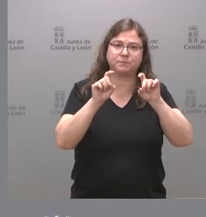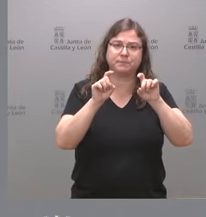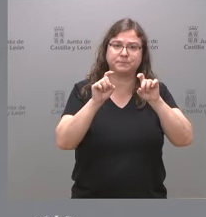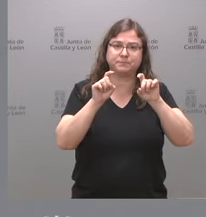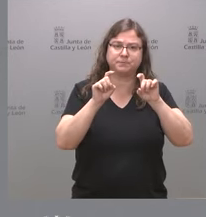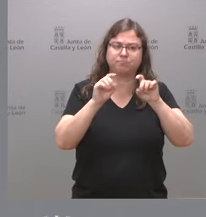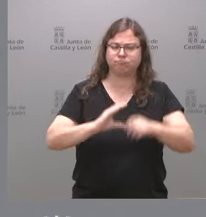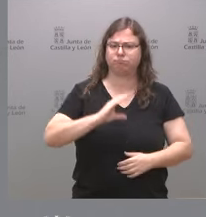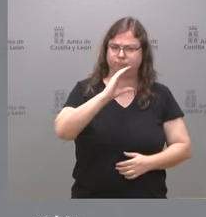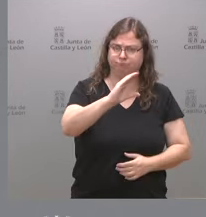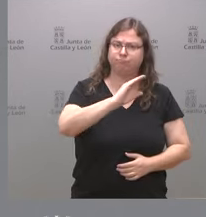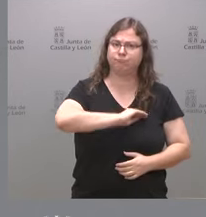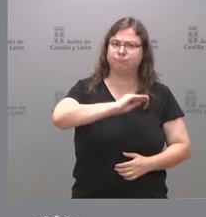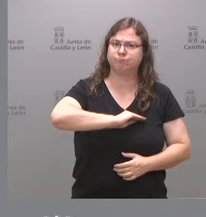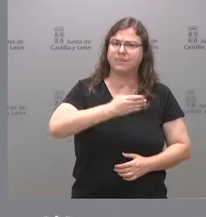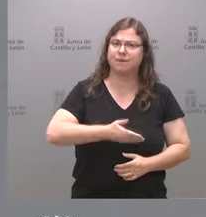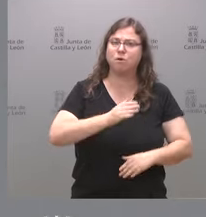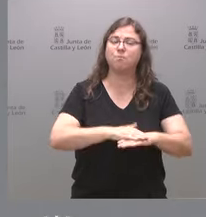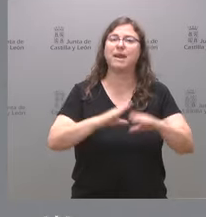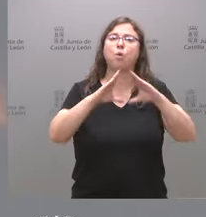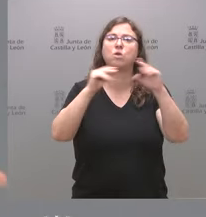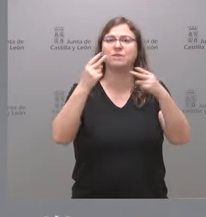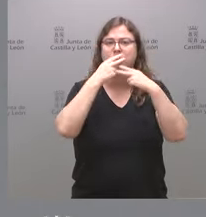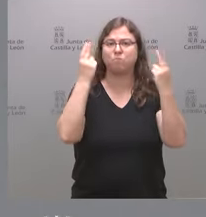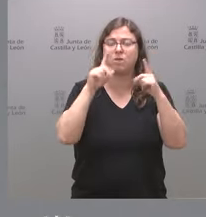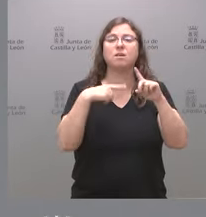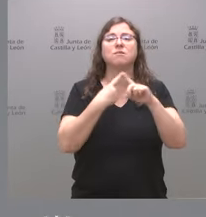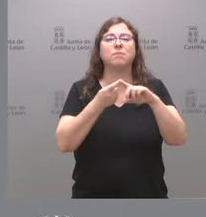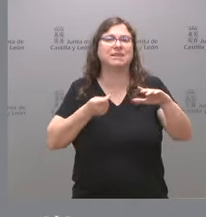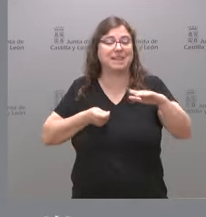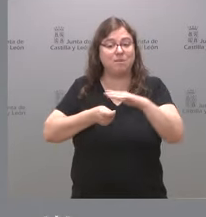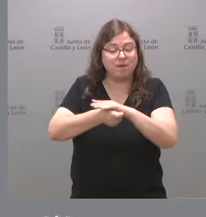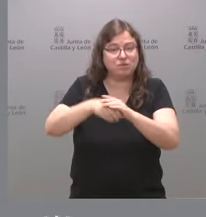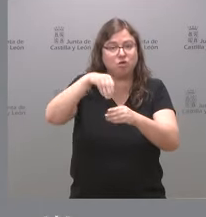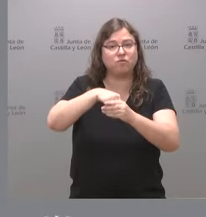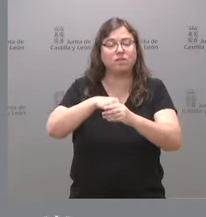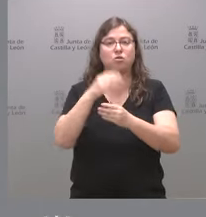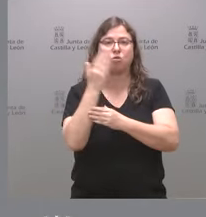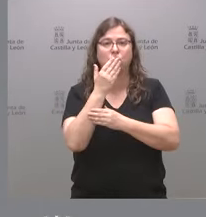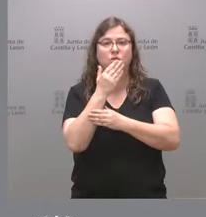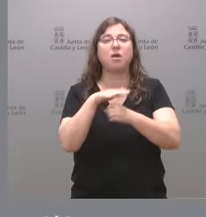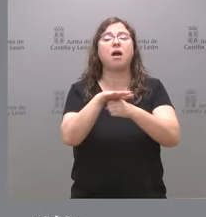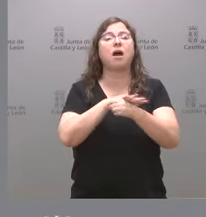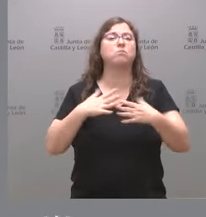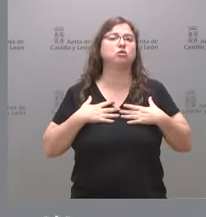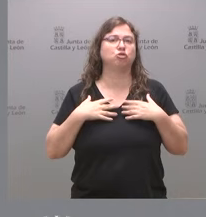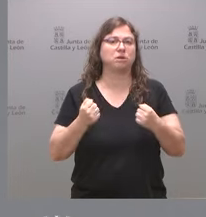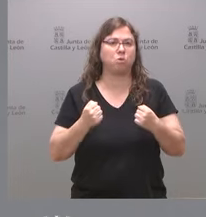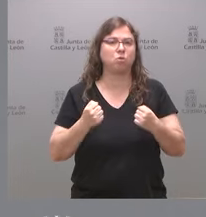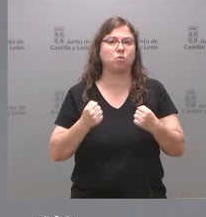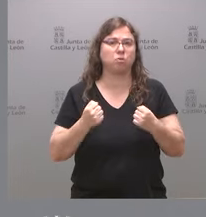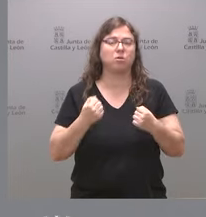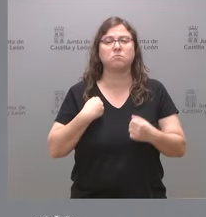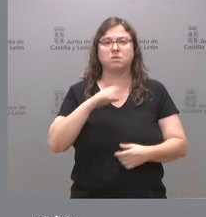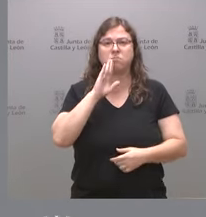con una dotación muy importante para las universidades públicas y para inversiones en centros educativos, en el ámbito sanitario, como